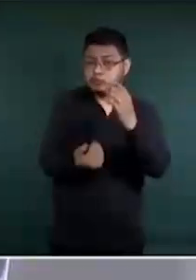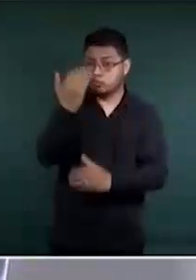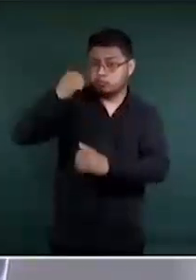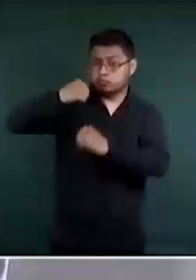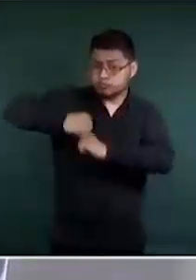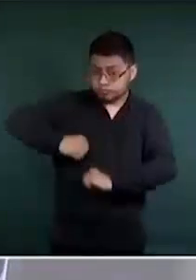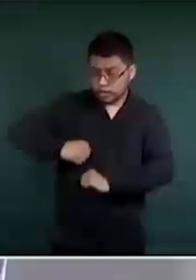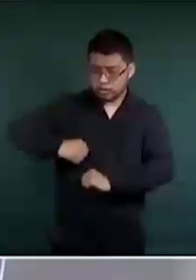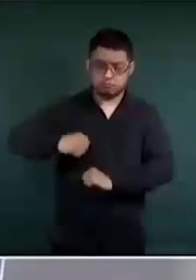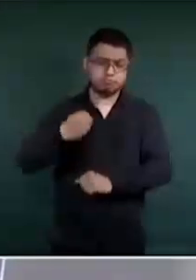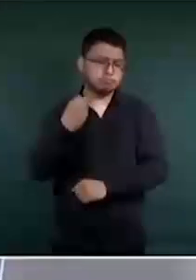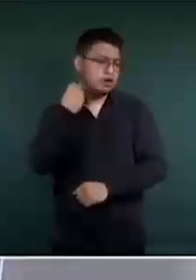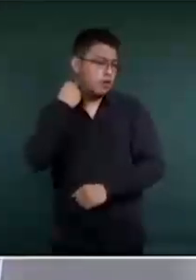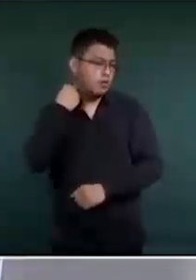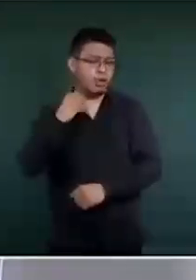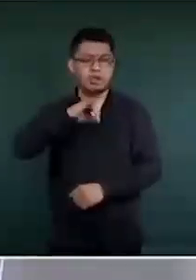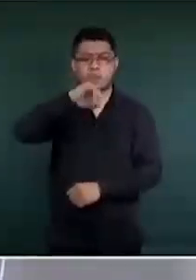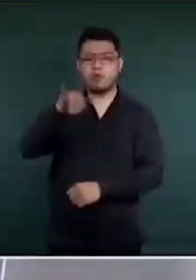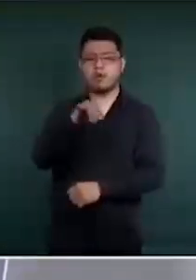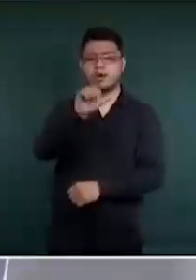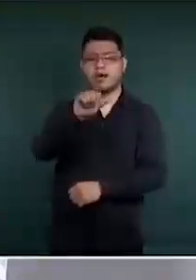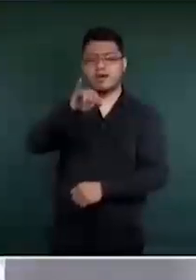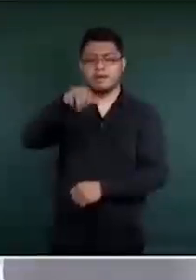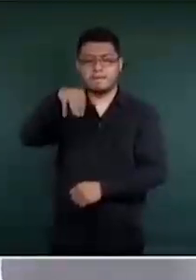Jaime Cárdenas.